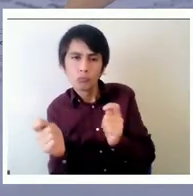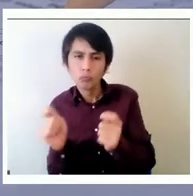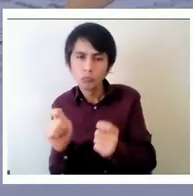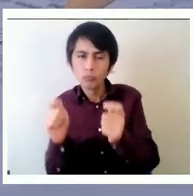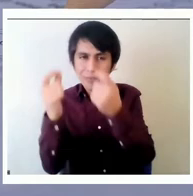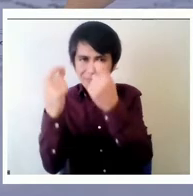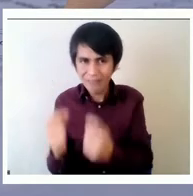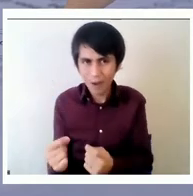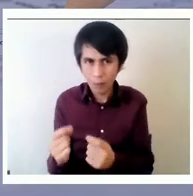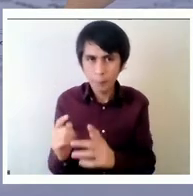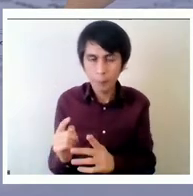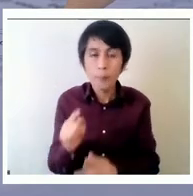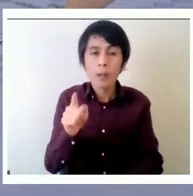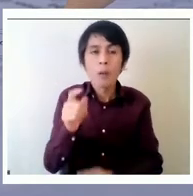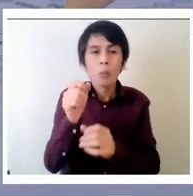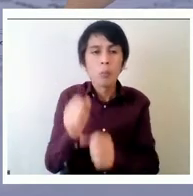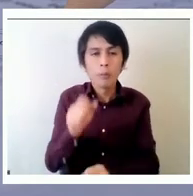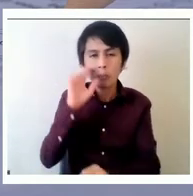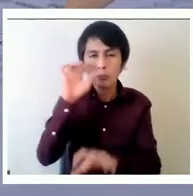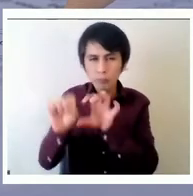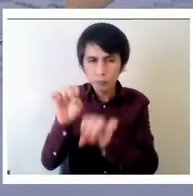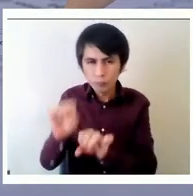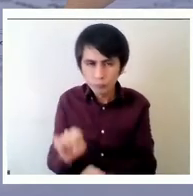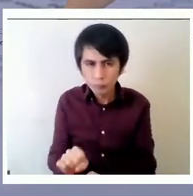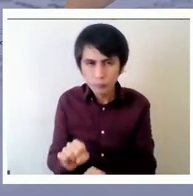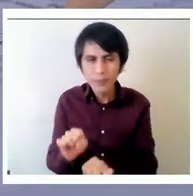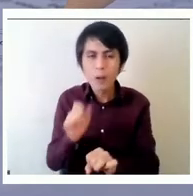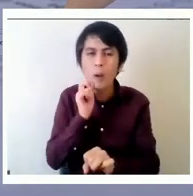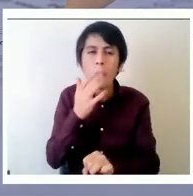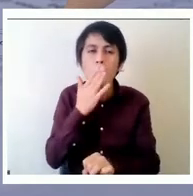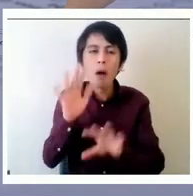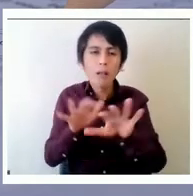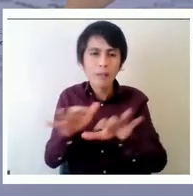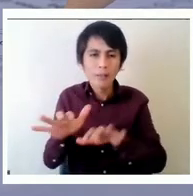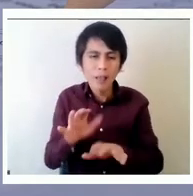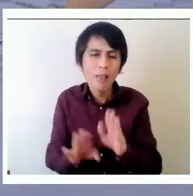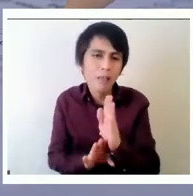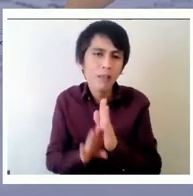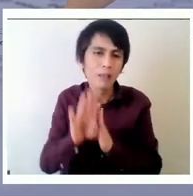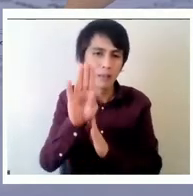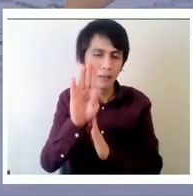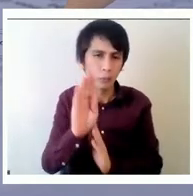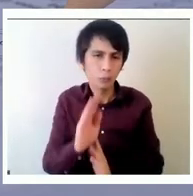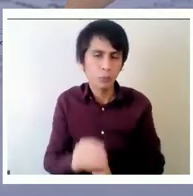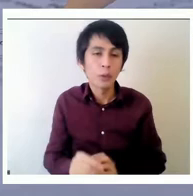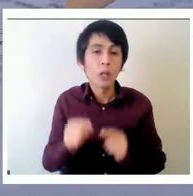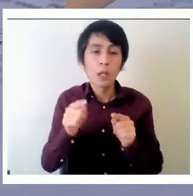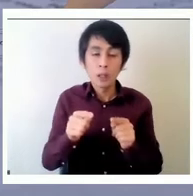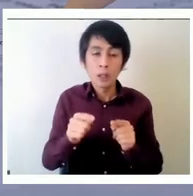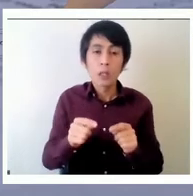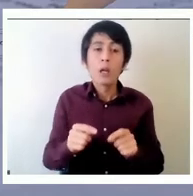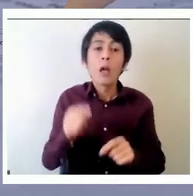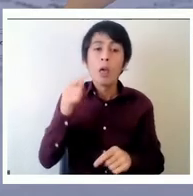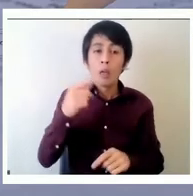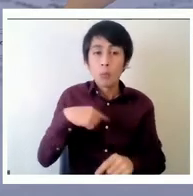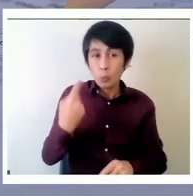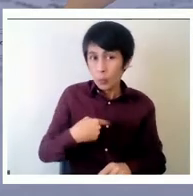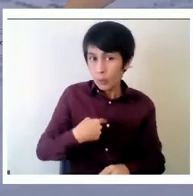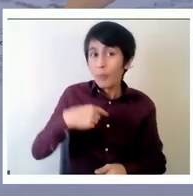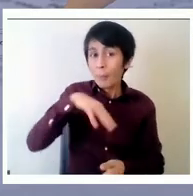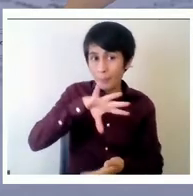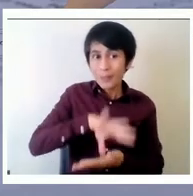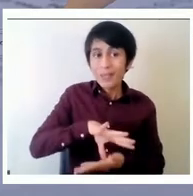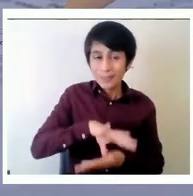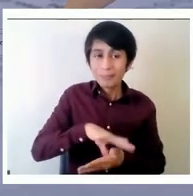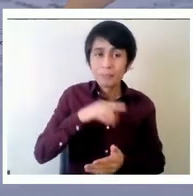identificar prioridades para desarrollo y mejora y la rendición de cuentas de Escocia también fue mejor